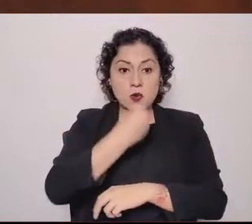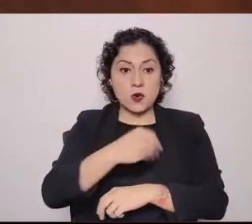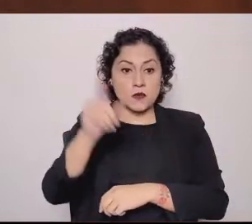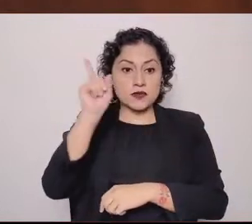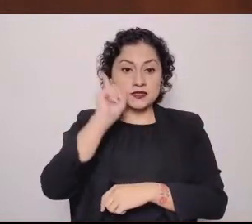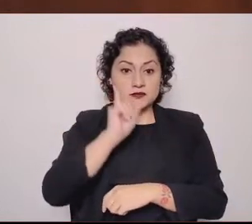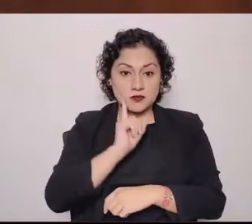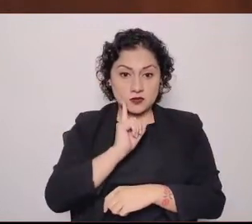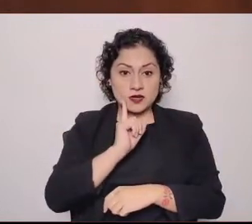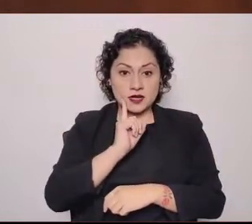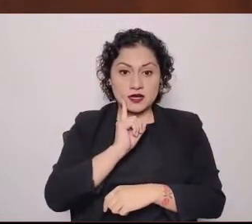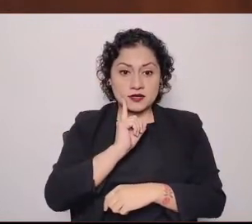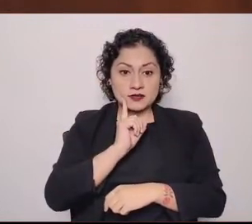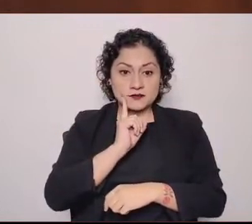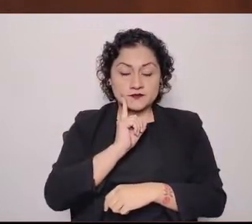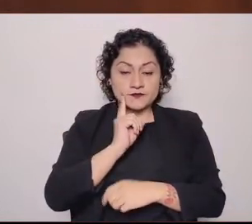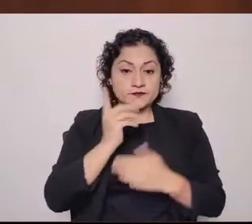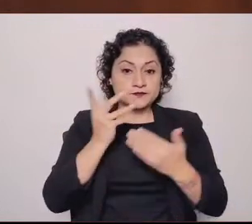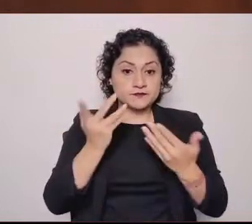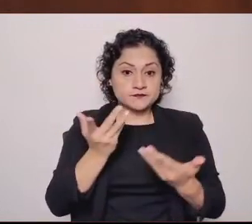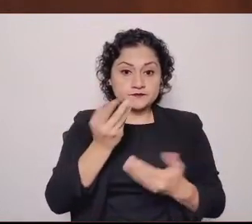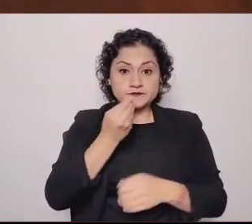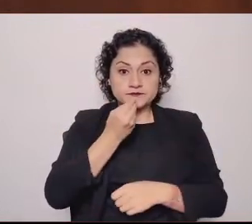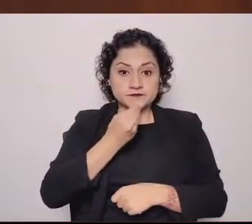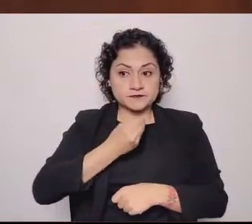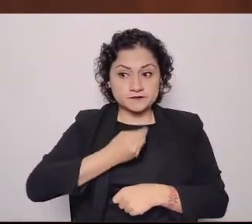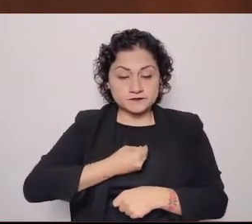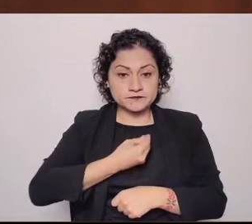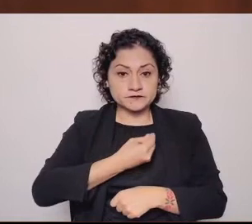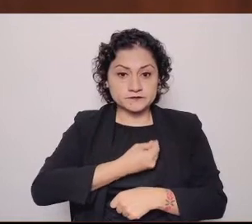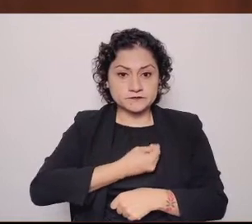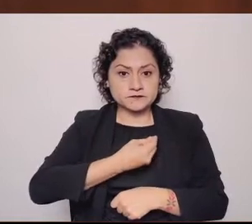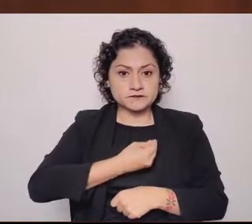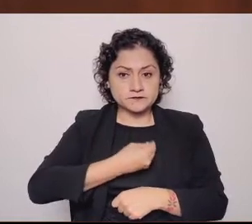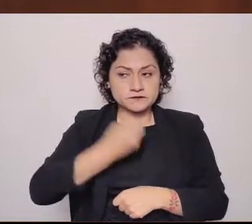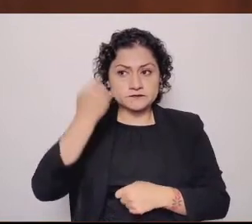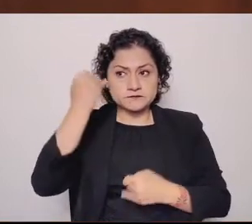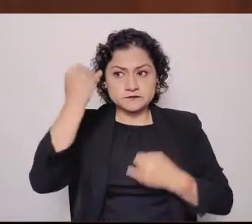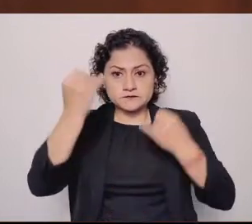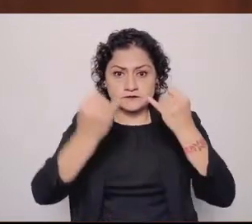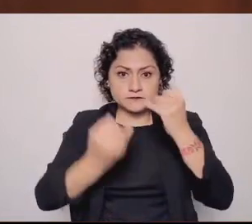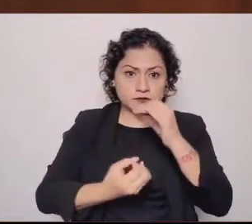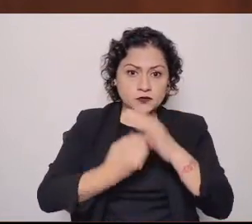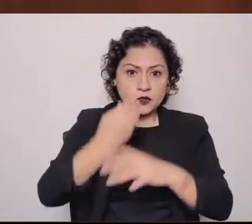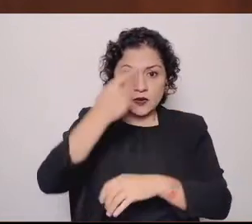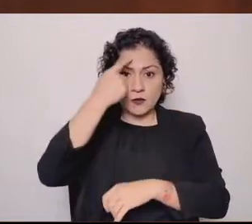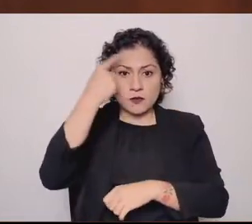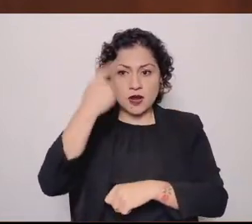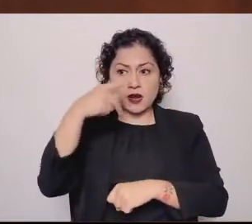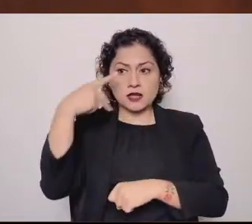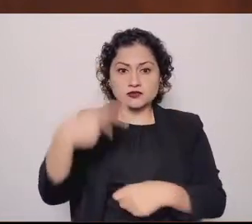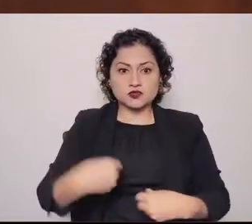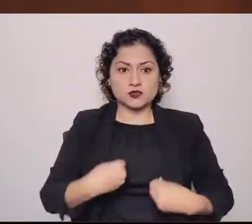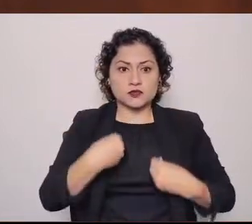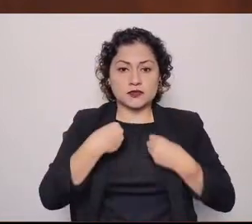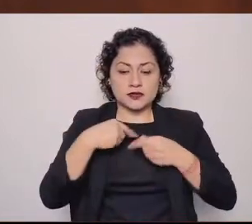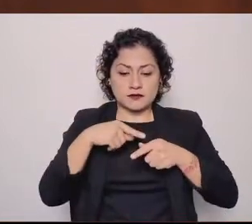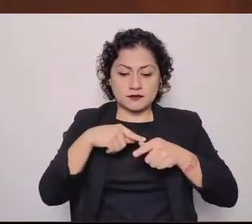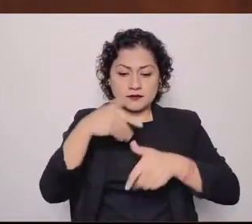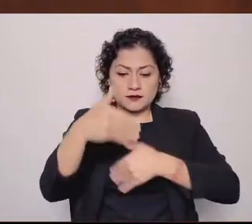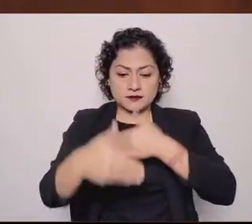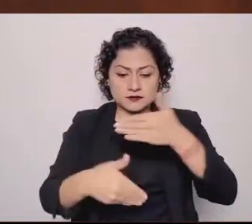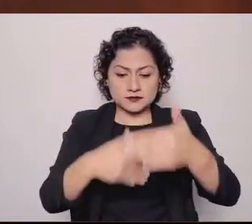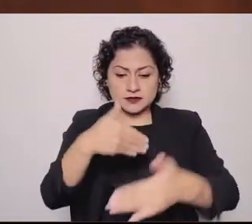tuvieron que reinventarse en sus condiciones y habilidades para continuar con su vocación